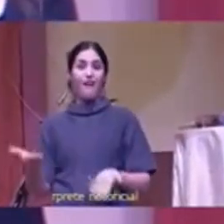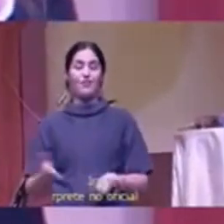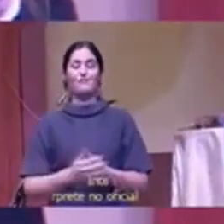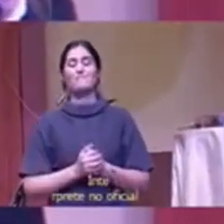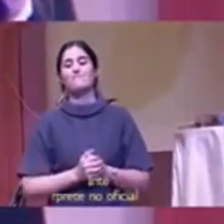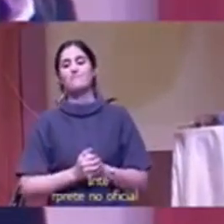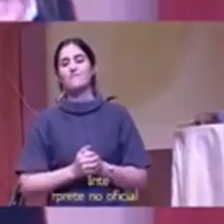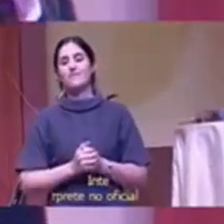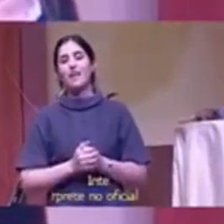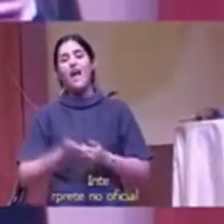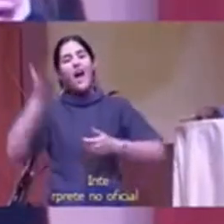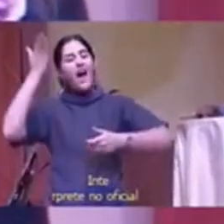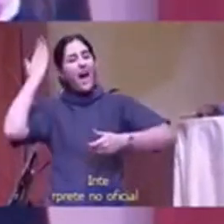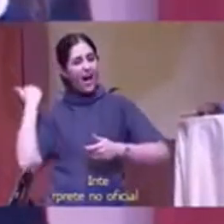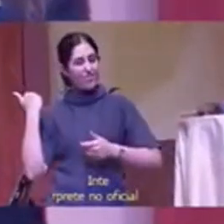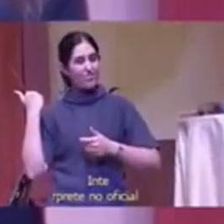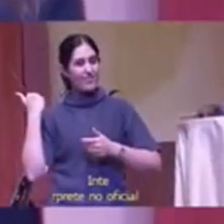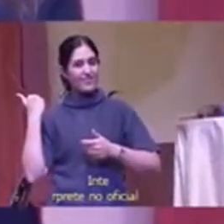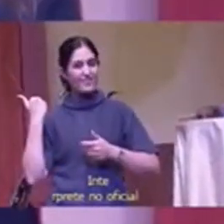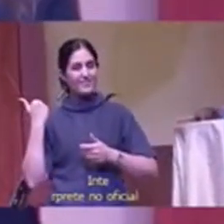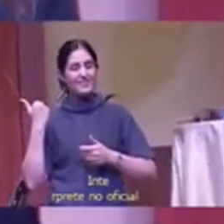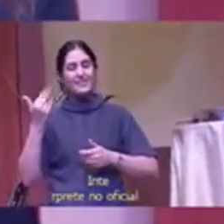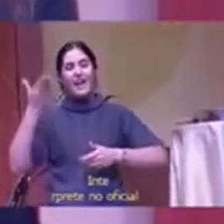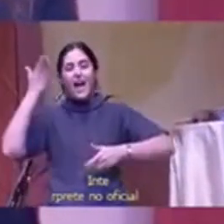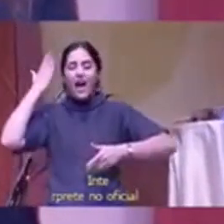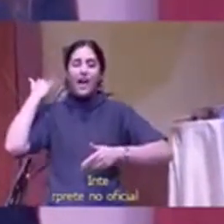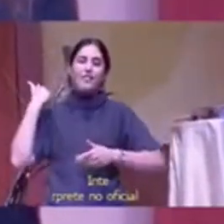los primeros cristianos no eran ignorantes